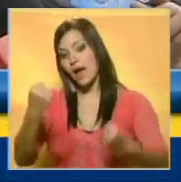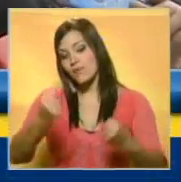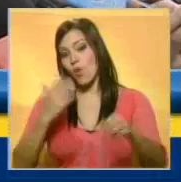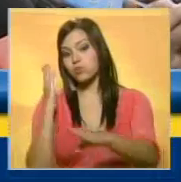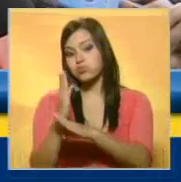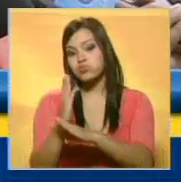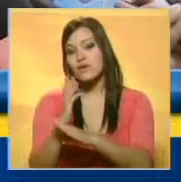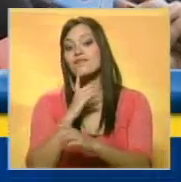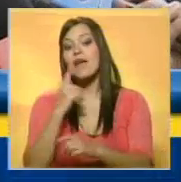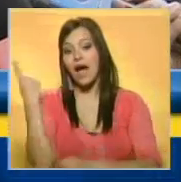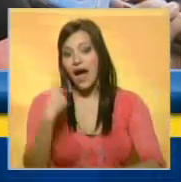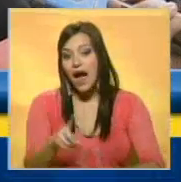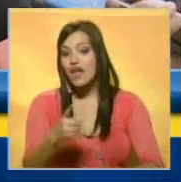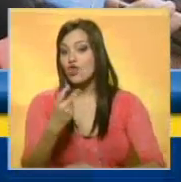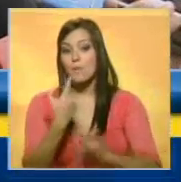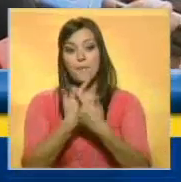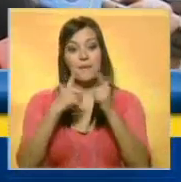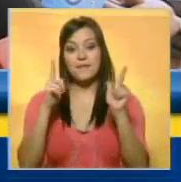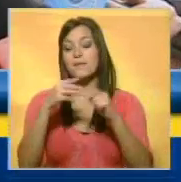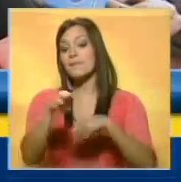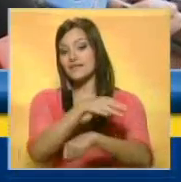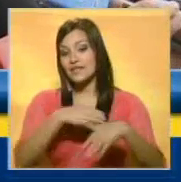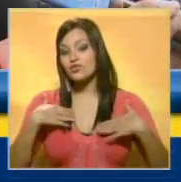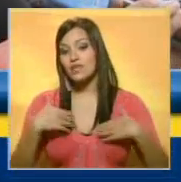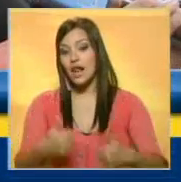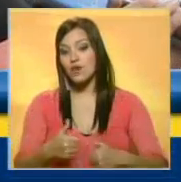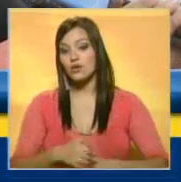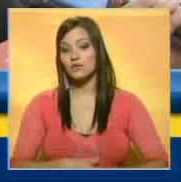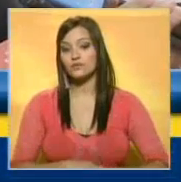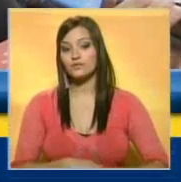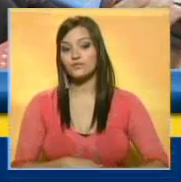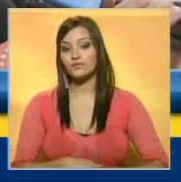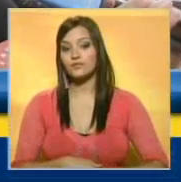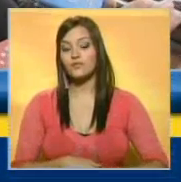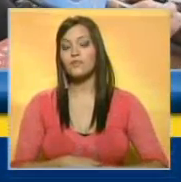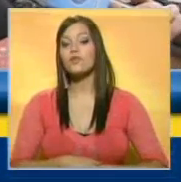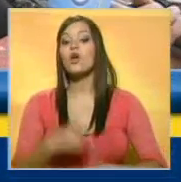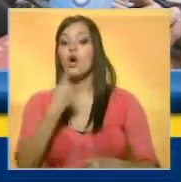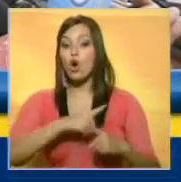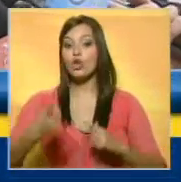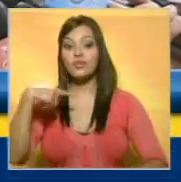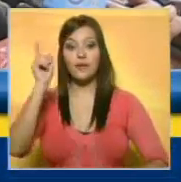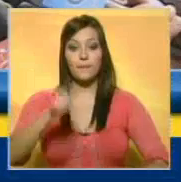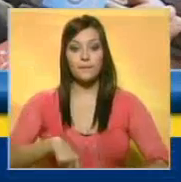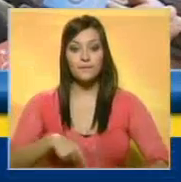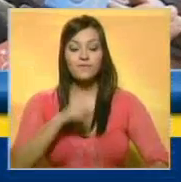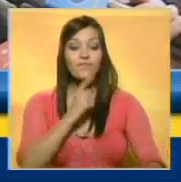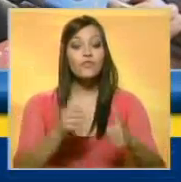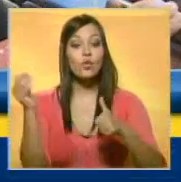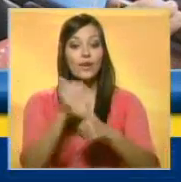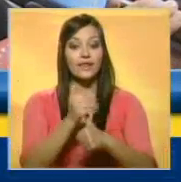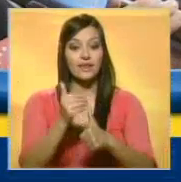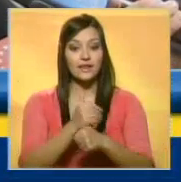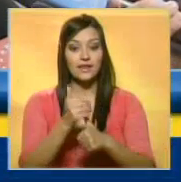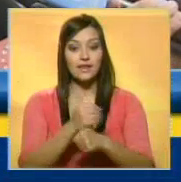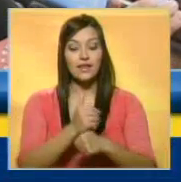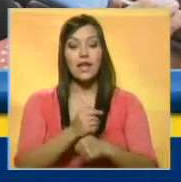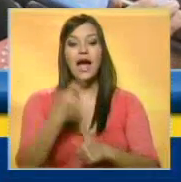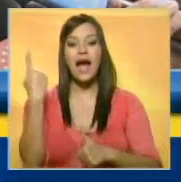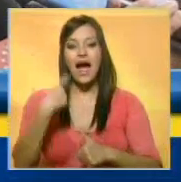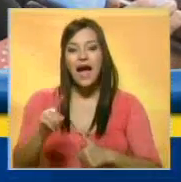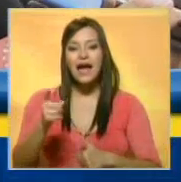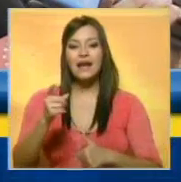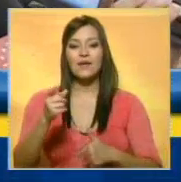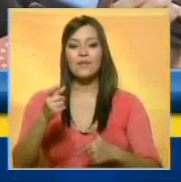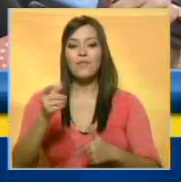biopolímeros no permisados por el Ministerio de Salud. Igualmente nos encontramos con que la anestesia